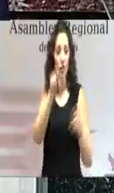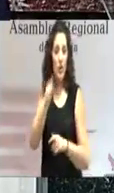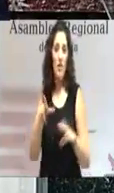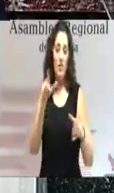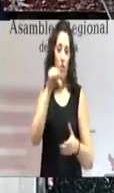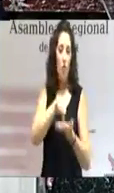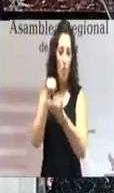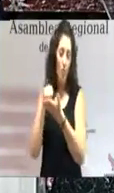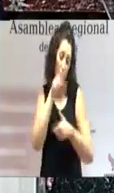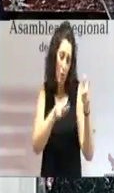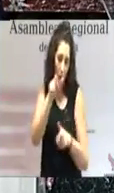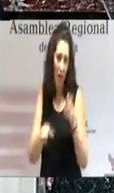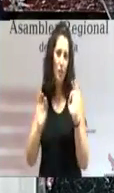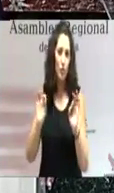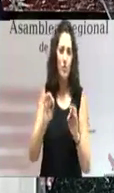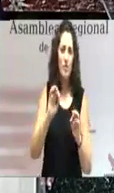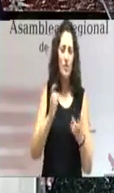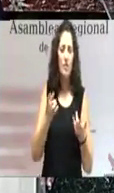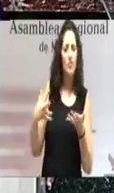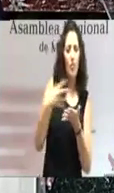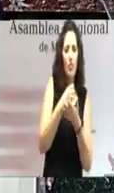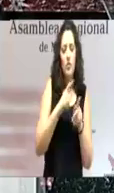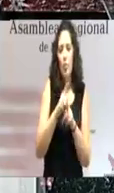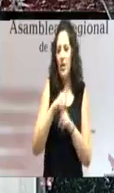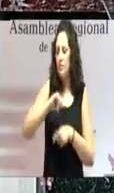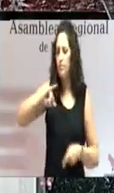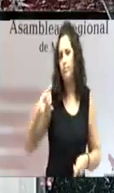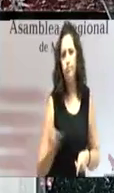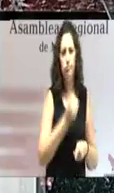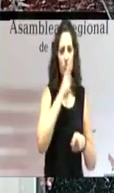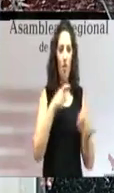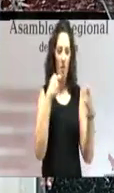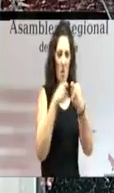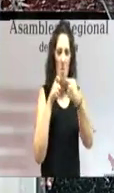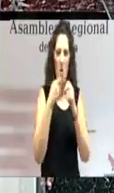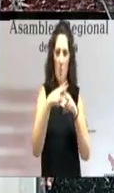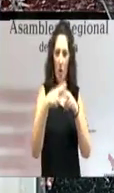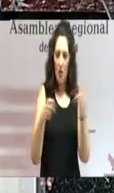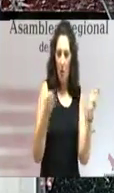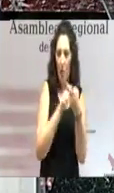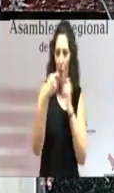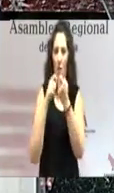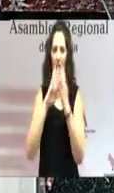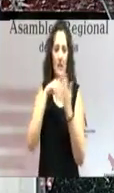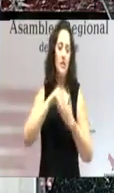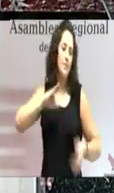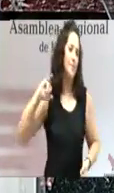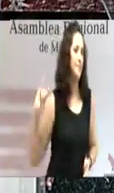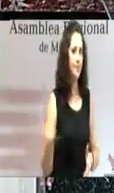cansados de un clima irrespirable, a veces, de confrontación política. Se ha provocado hasta acidez.